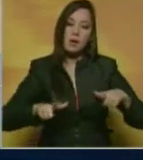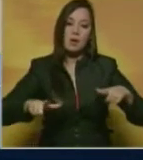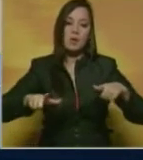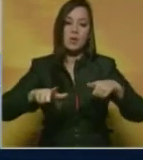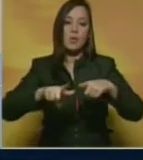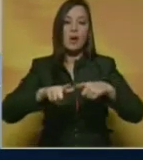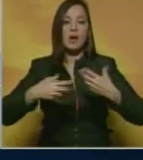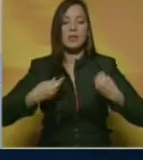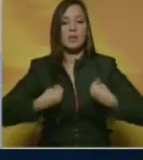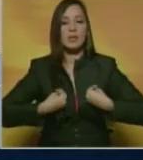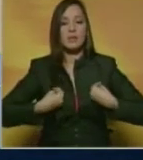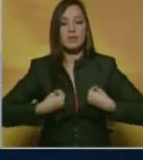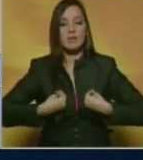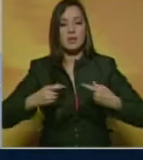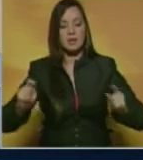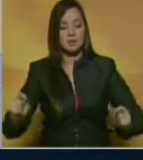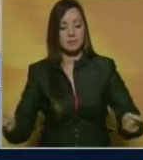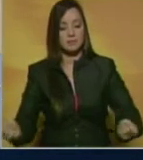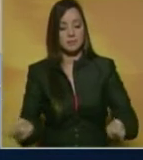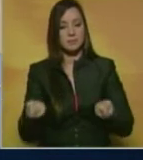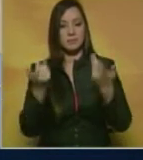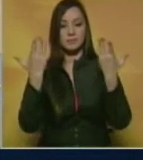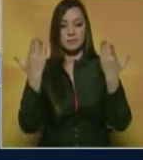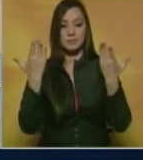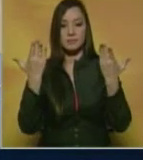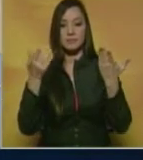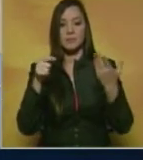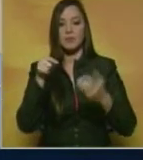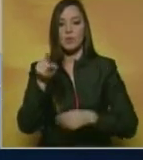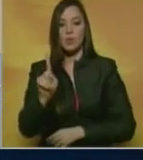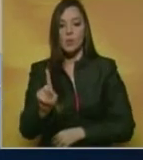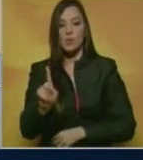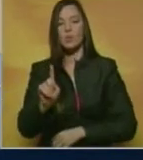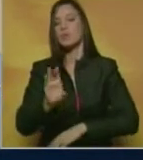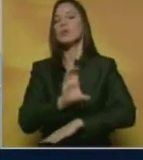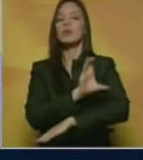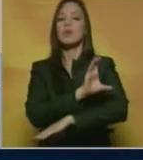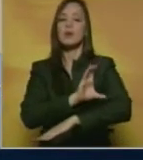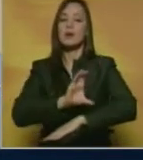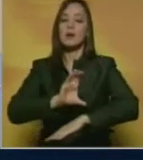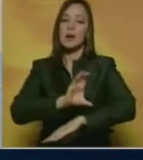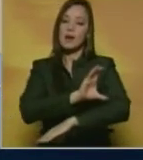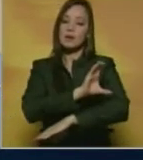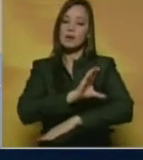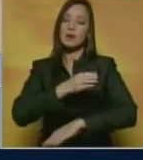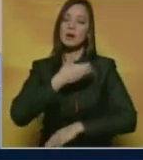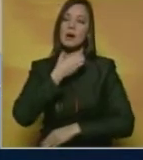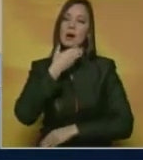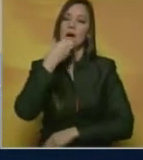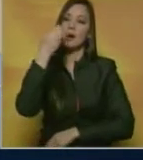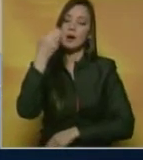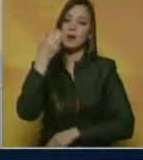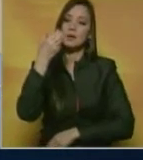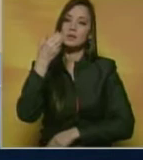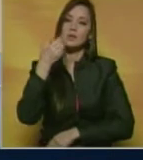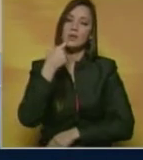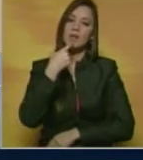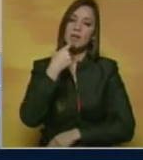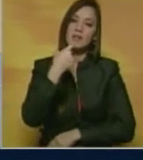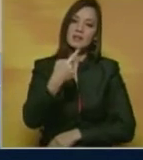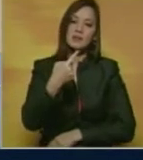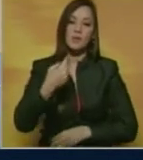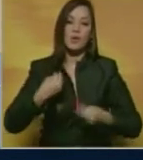salvadas un canto que nos lleva a afirmar que la vida siempre